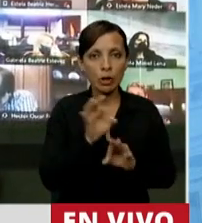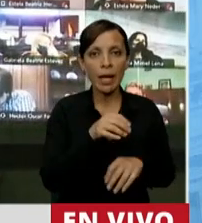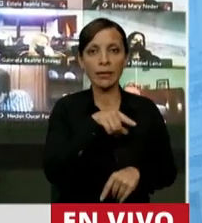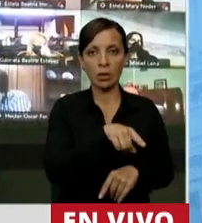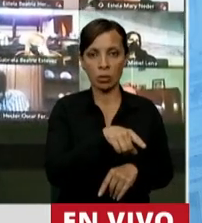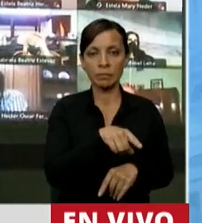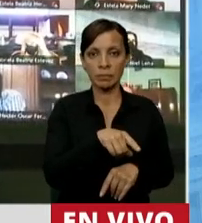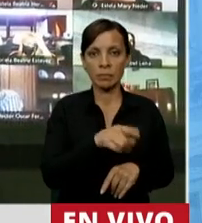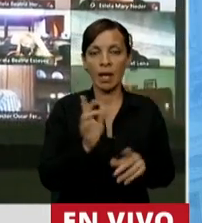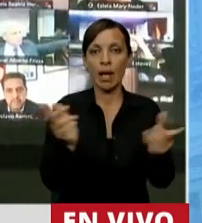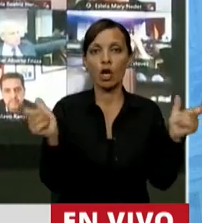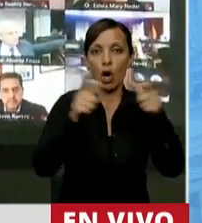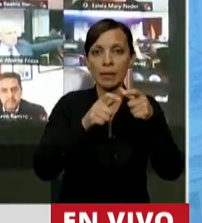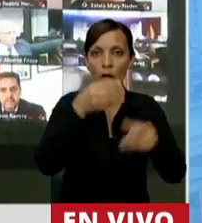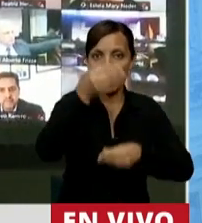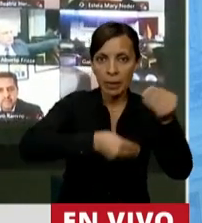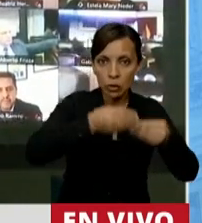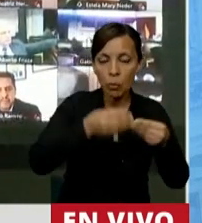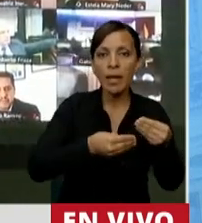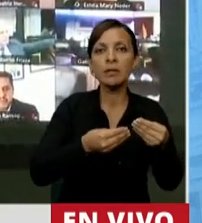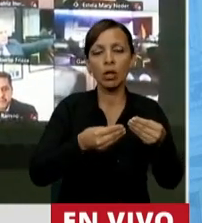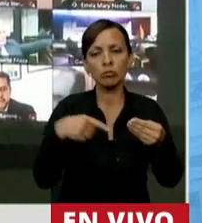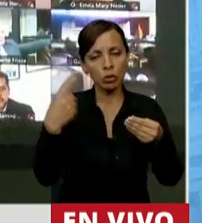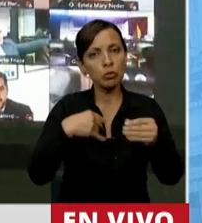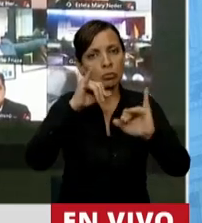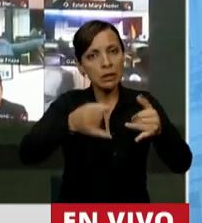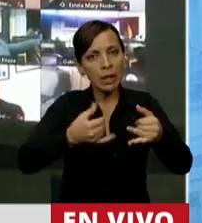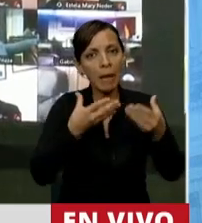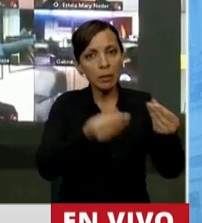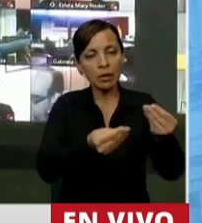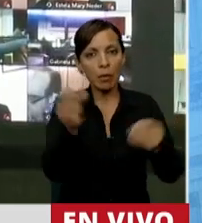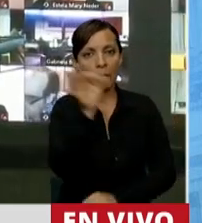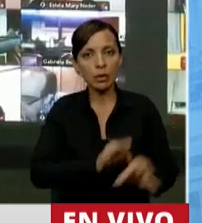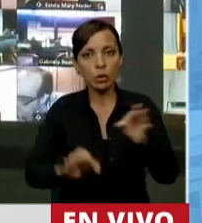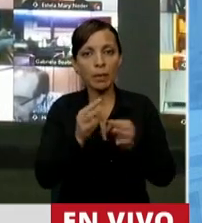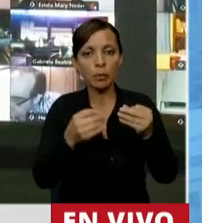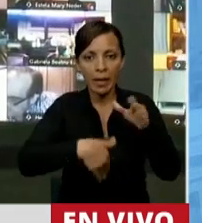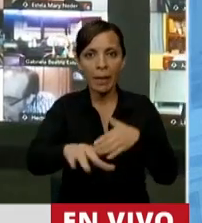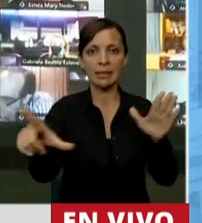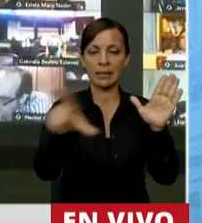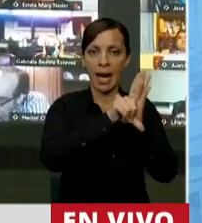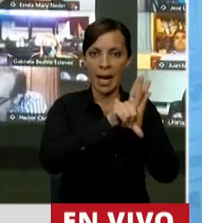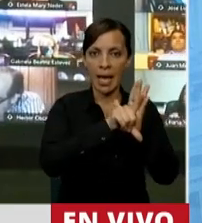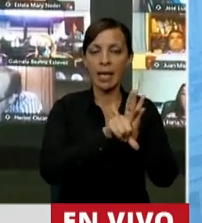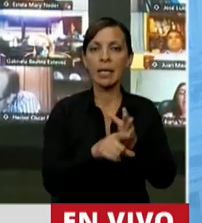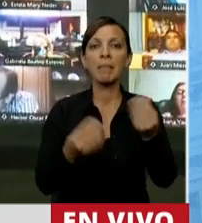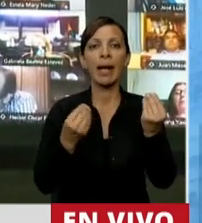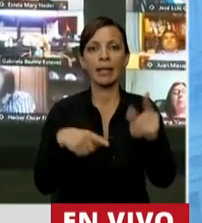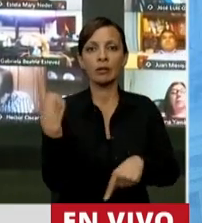Comisión de Presupuestos, vamos a acompañar este proyecto para que se haga ley y que podamos tener